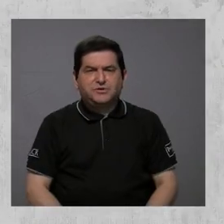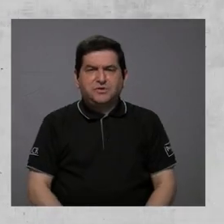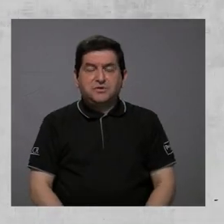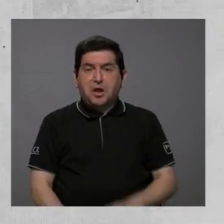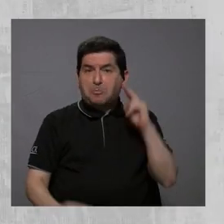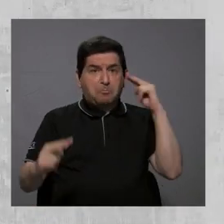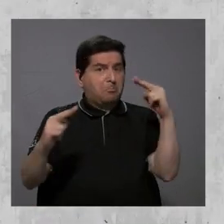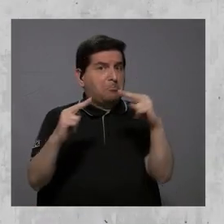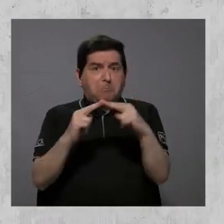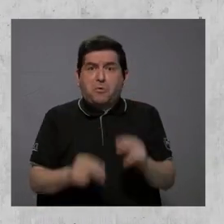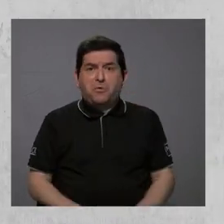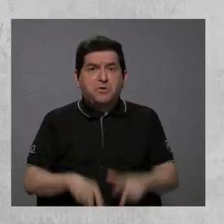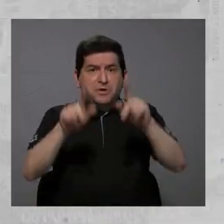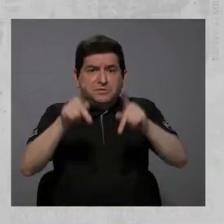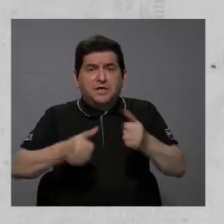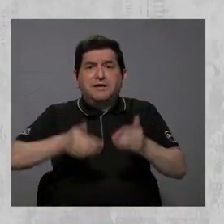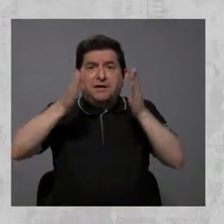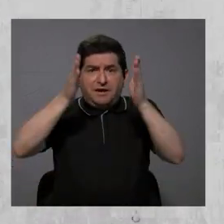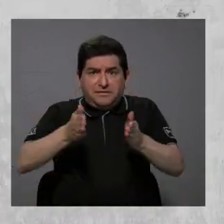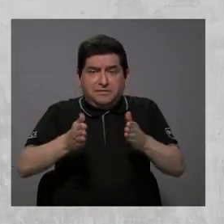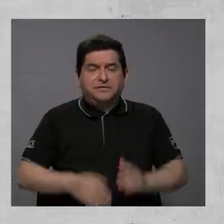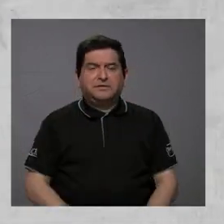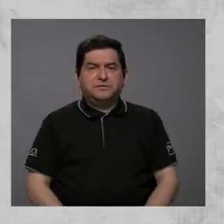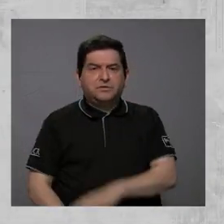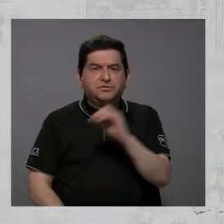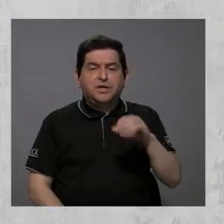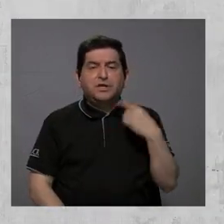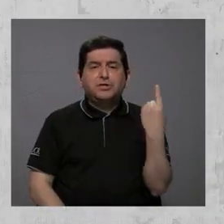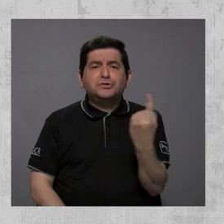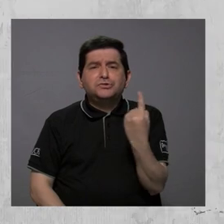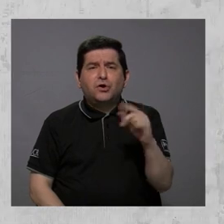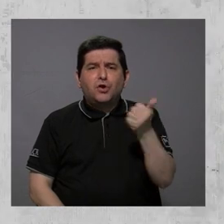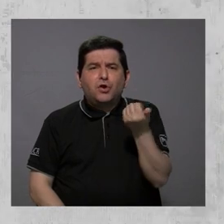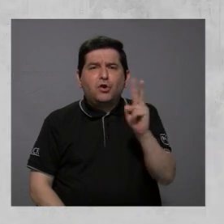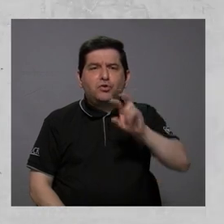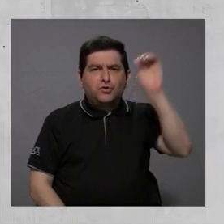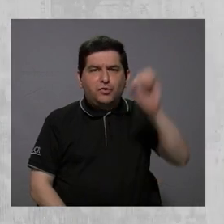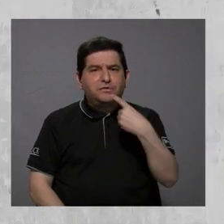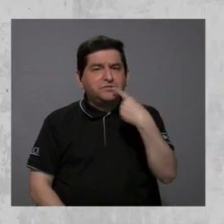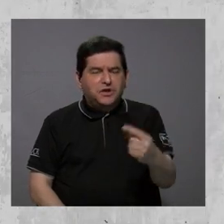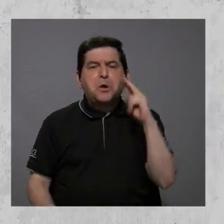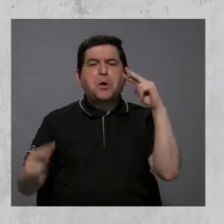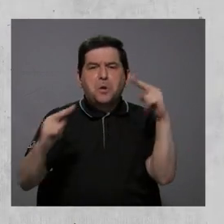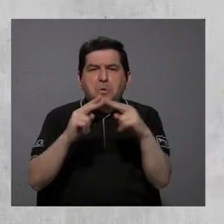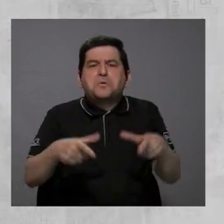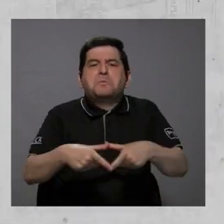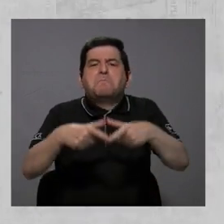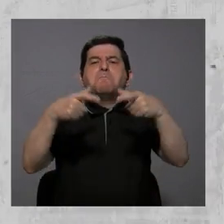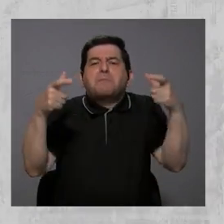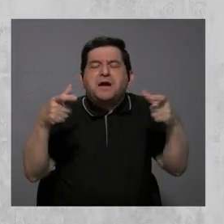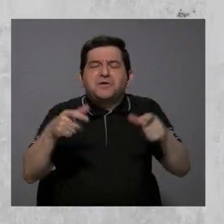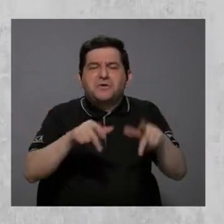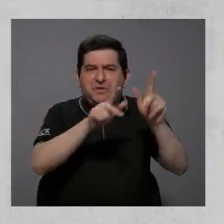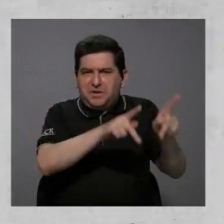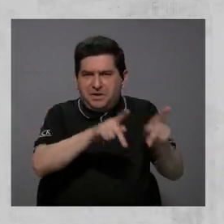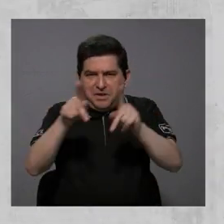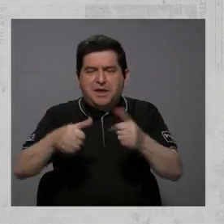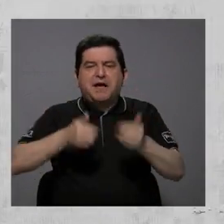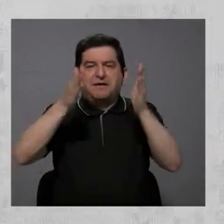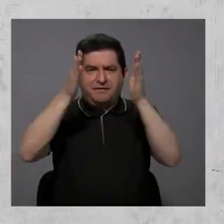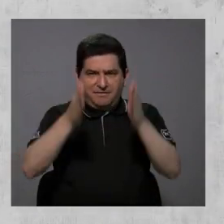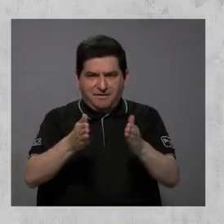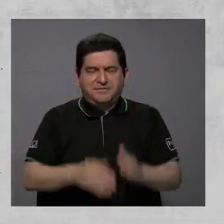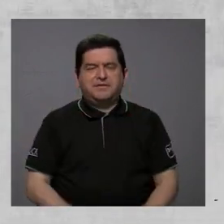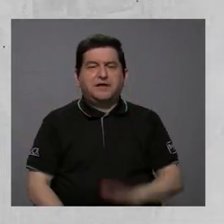no conocer a quienes aspiran a estos puestos y solo el 12% afirmó conocer a la mayoría de las personas